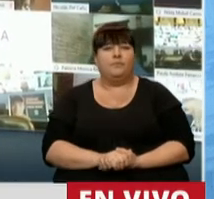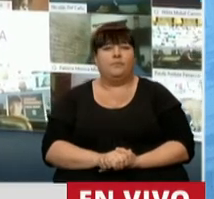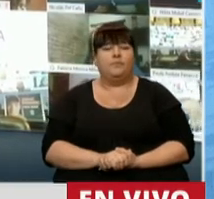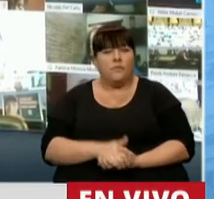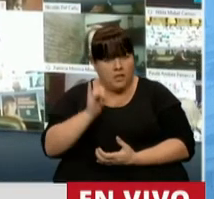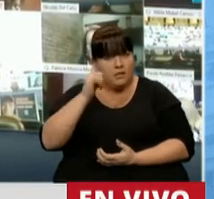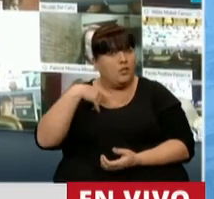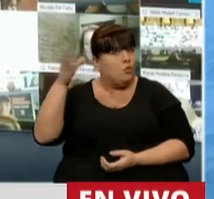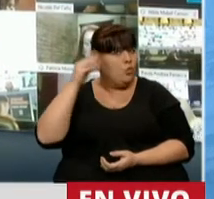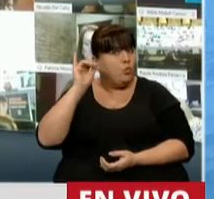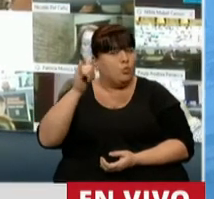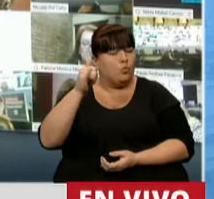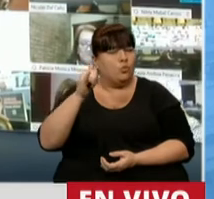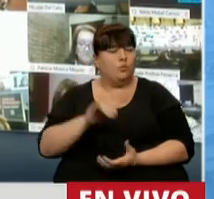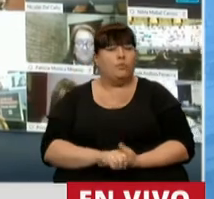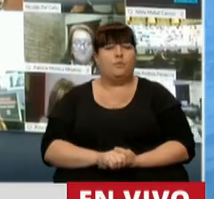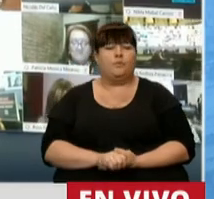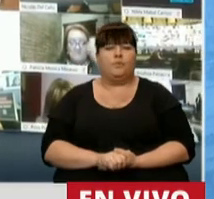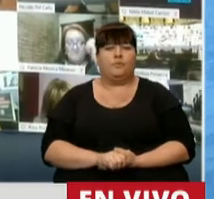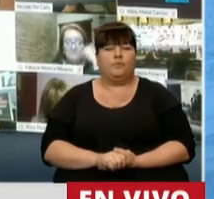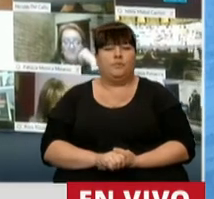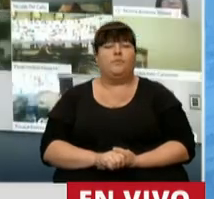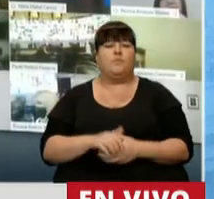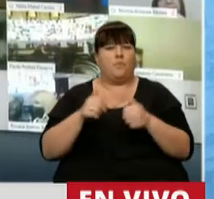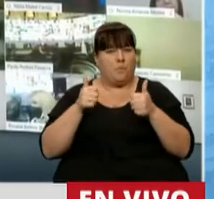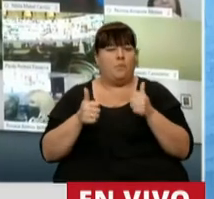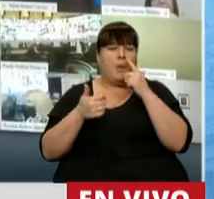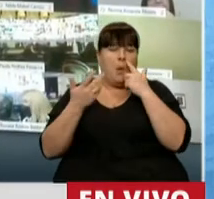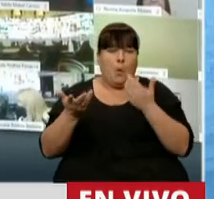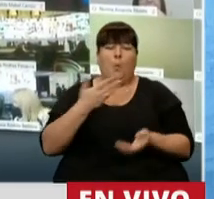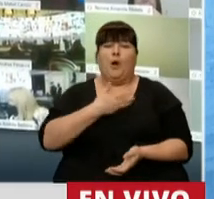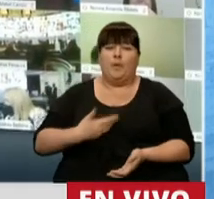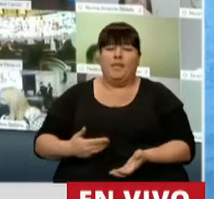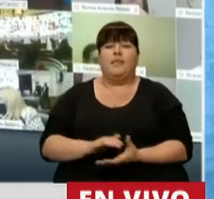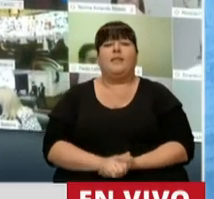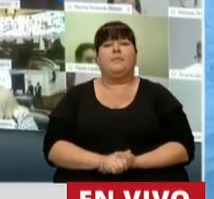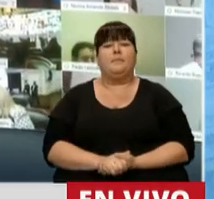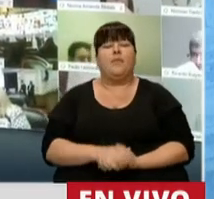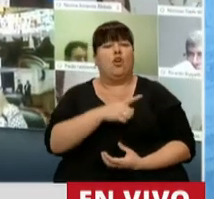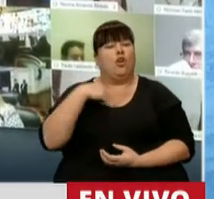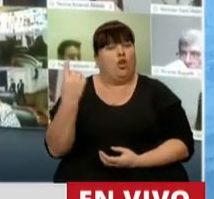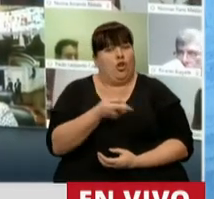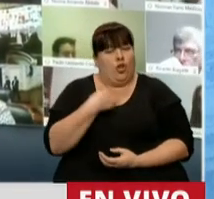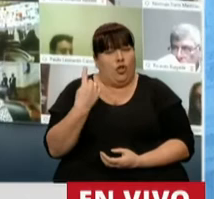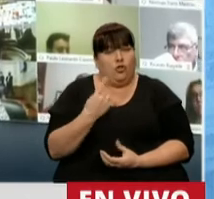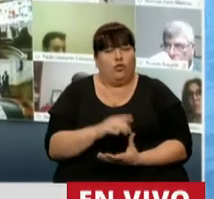Sí, lo escucho, diputado. Bien. Bueno, señor presidente, nosotros